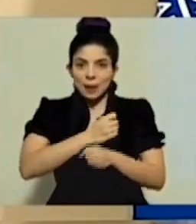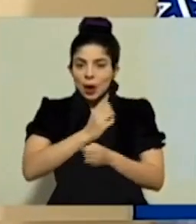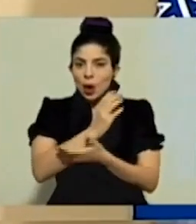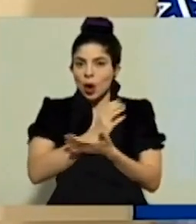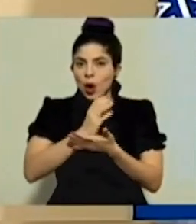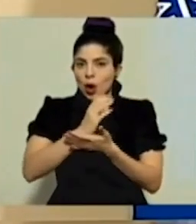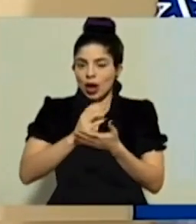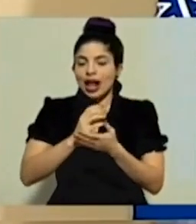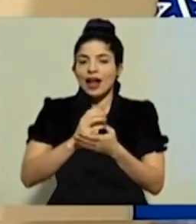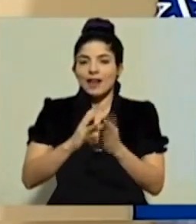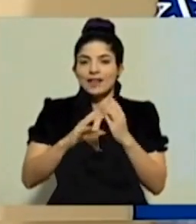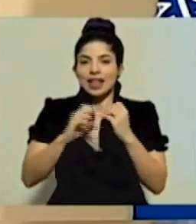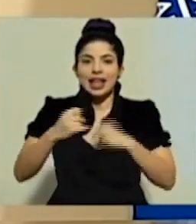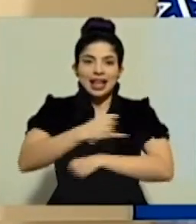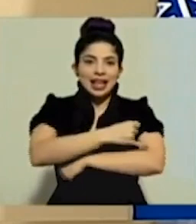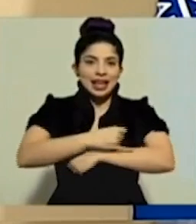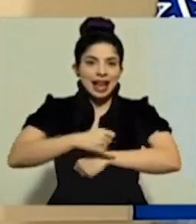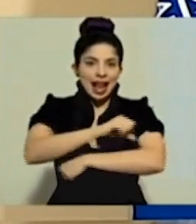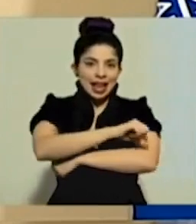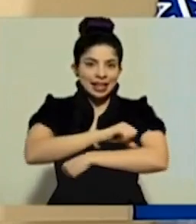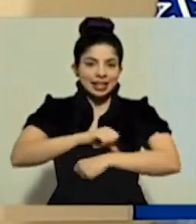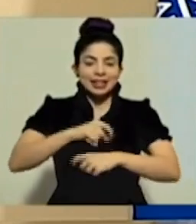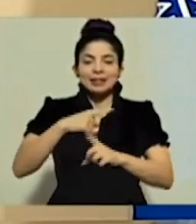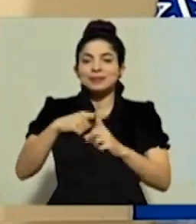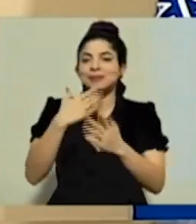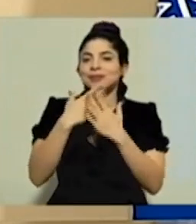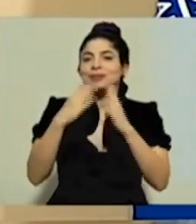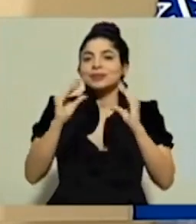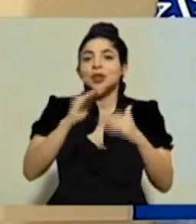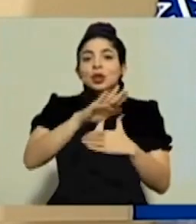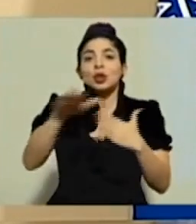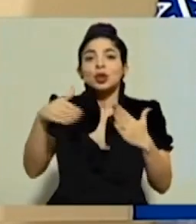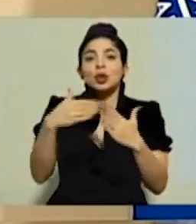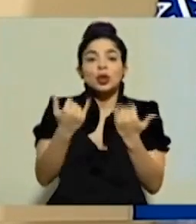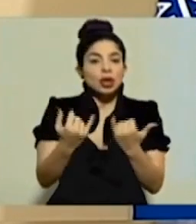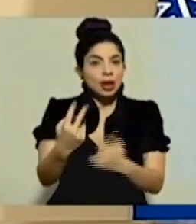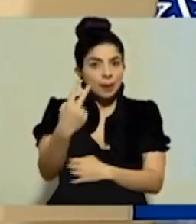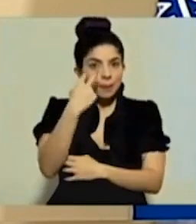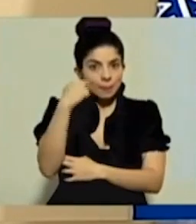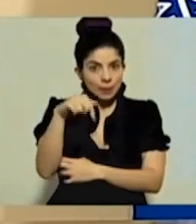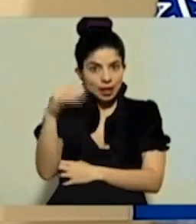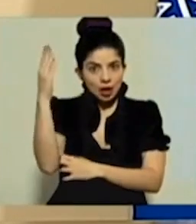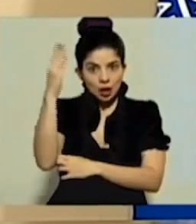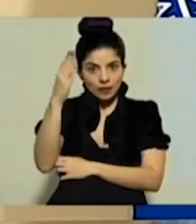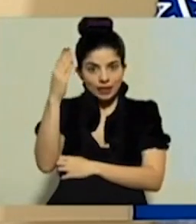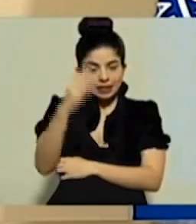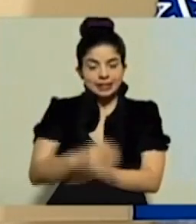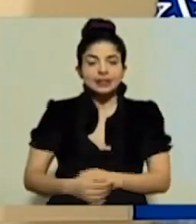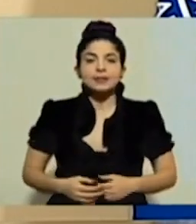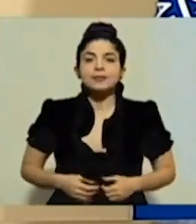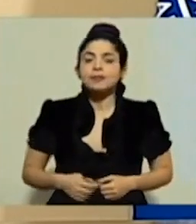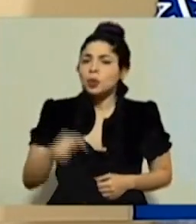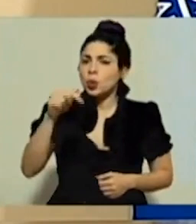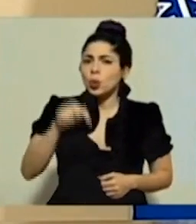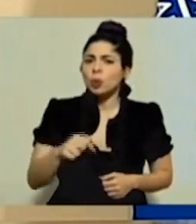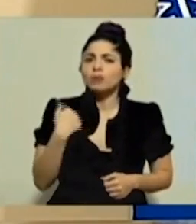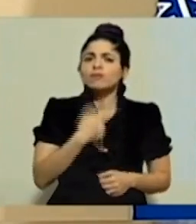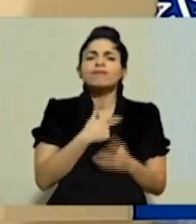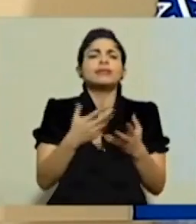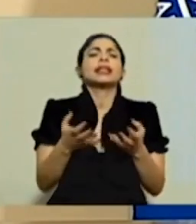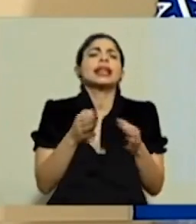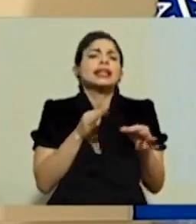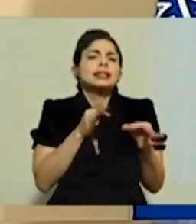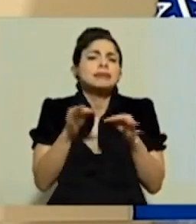del Colegio Federado de Ingenieros y Arquitectos. Y muy buenas tardes a todos los que nos sintonizan en esta conferencia de prensa. Hoy queremos